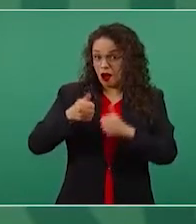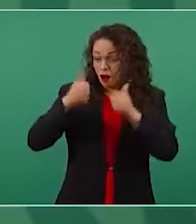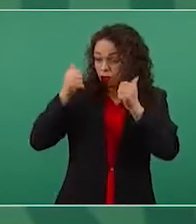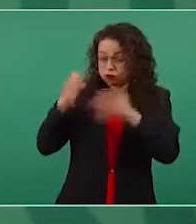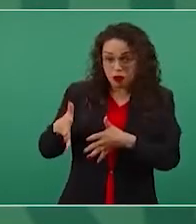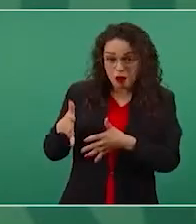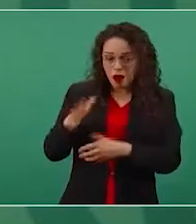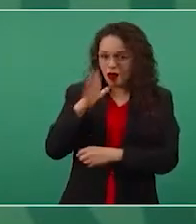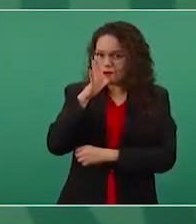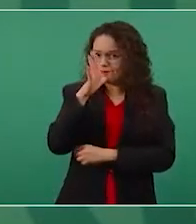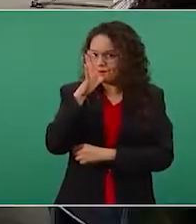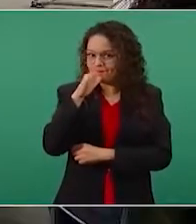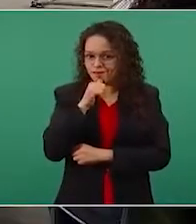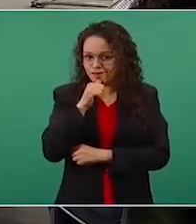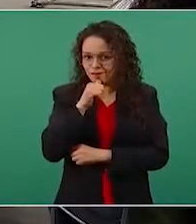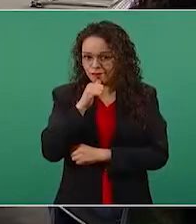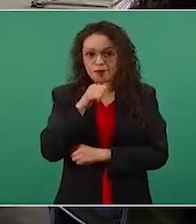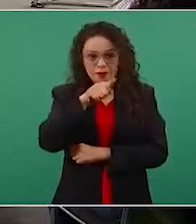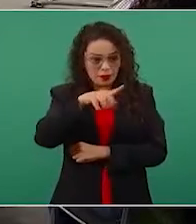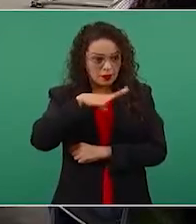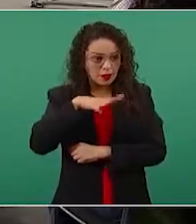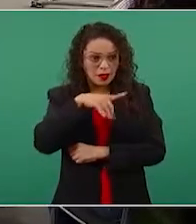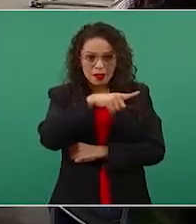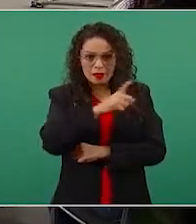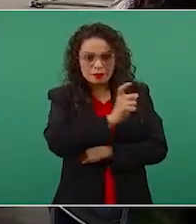Es más, ¿no tienes ahí la tarjeta?